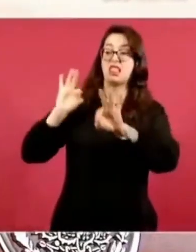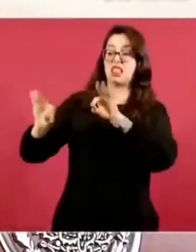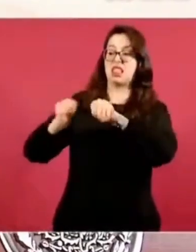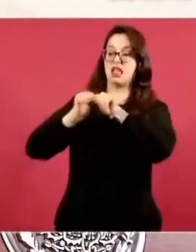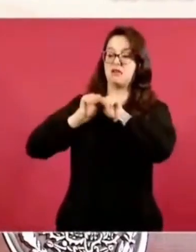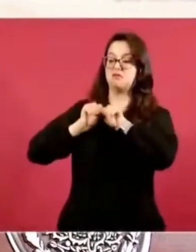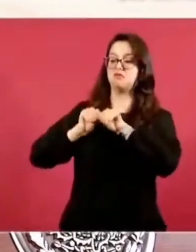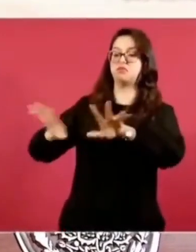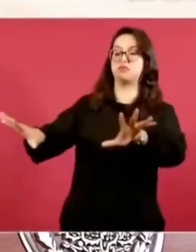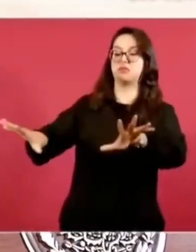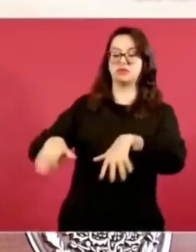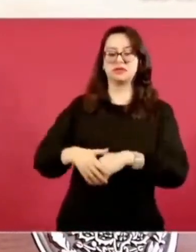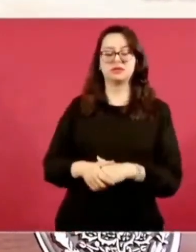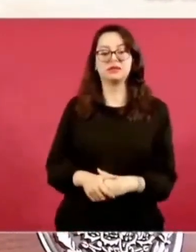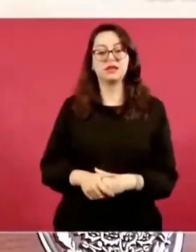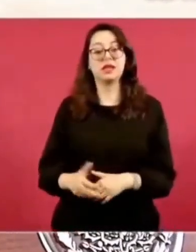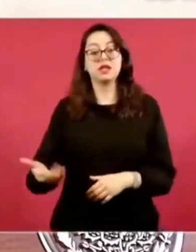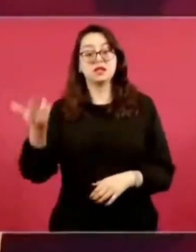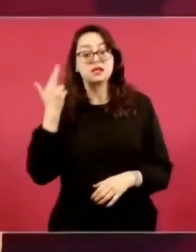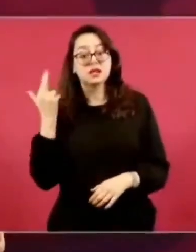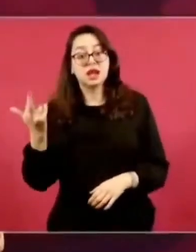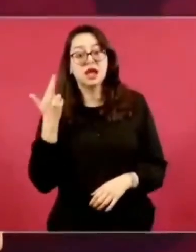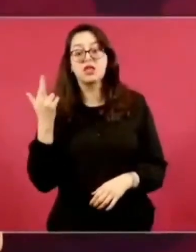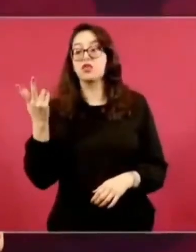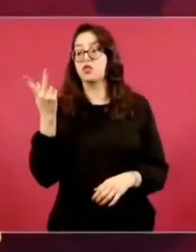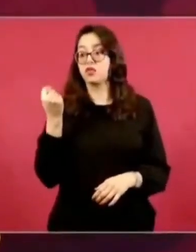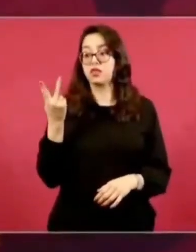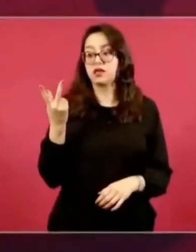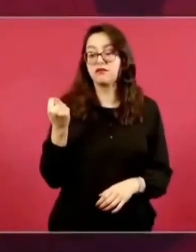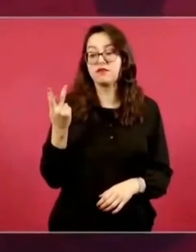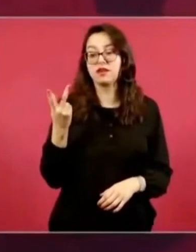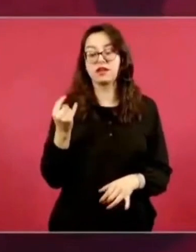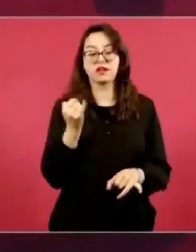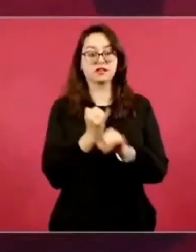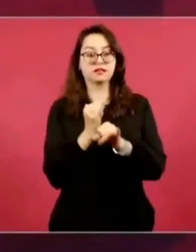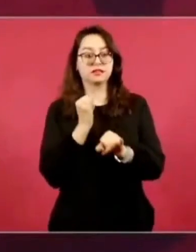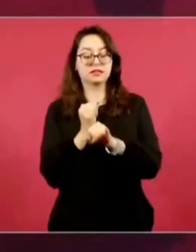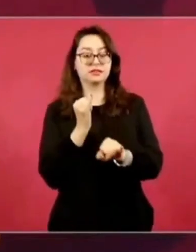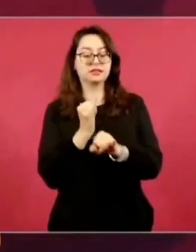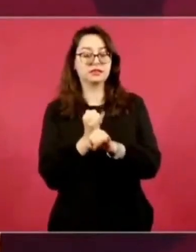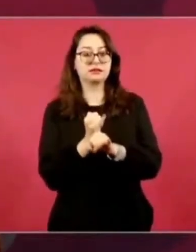en la radio, en la televisión, en las redes sobre todo,